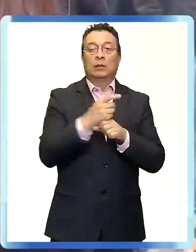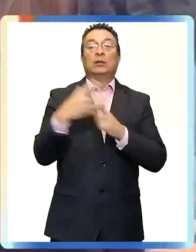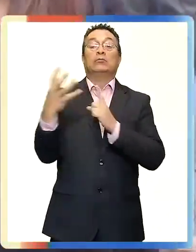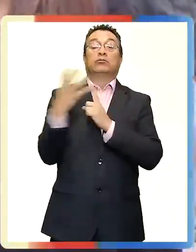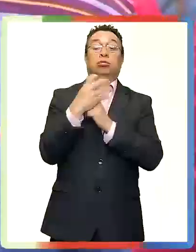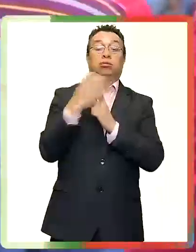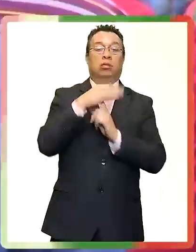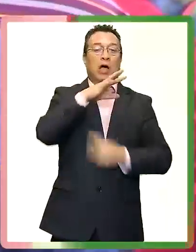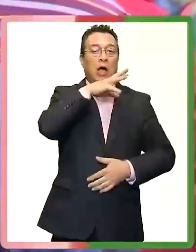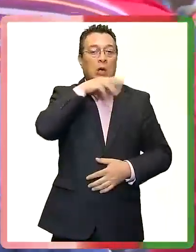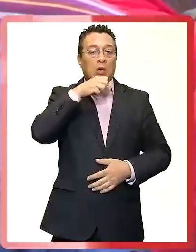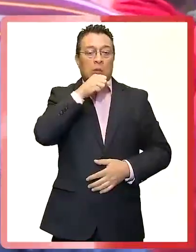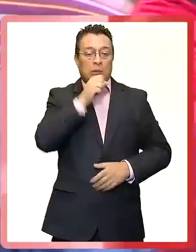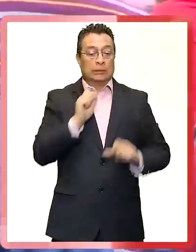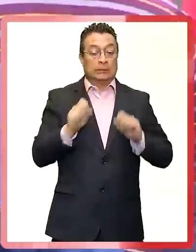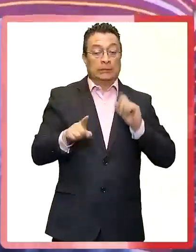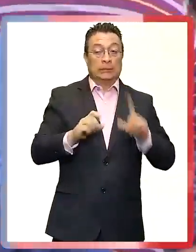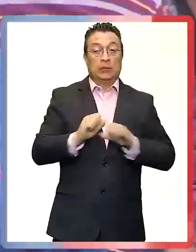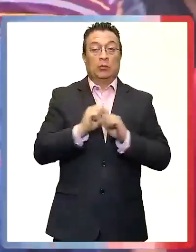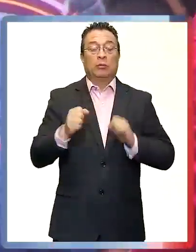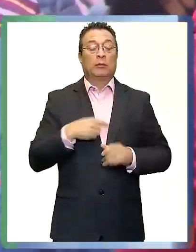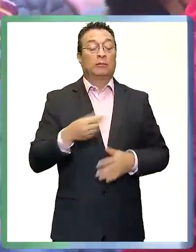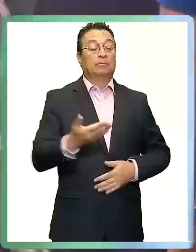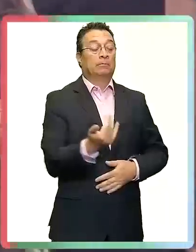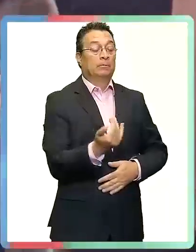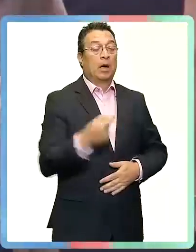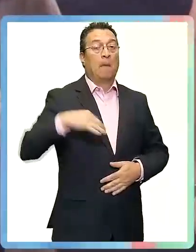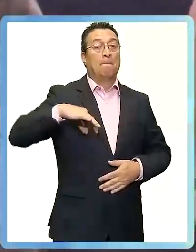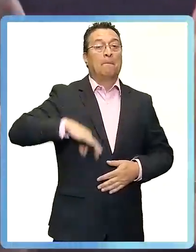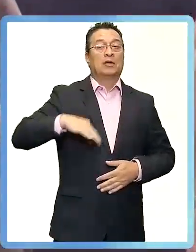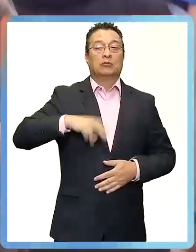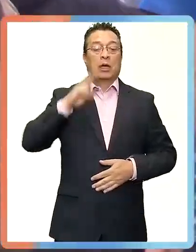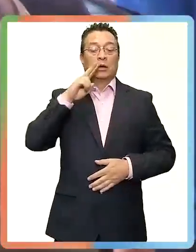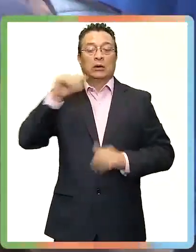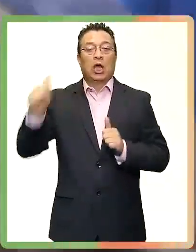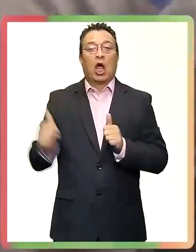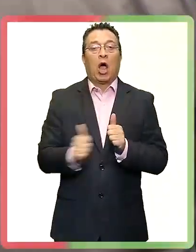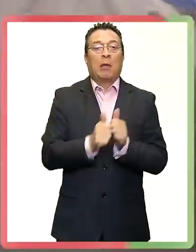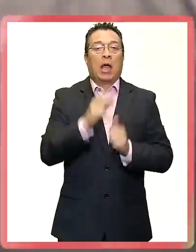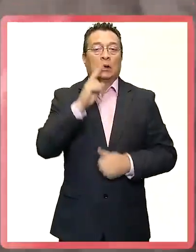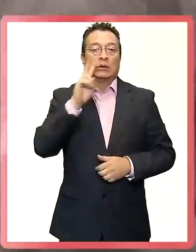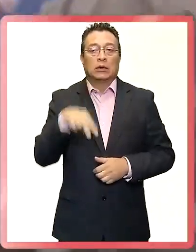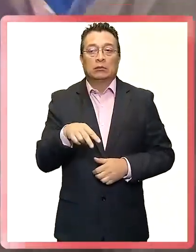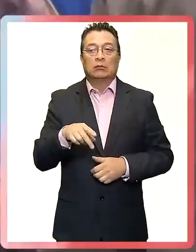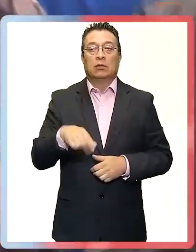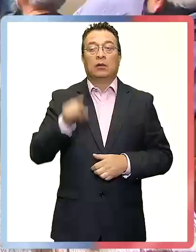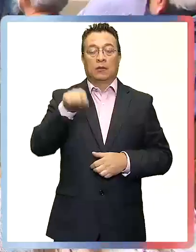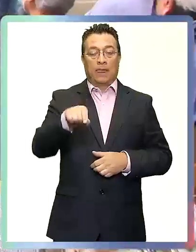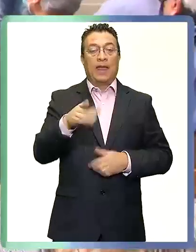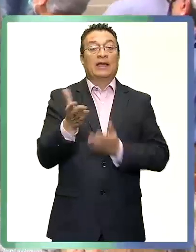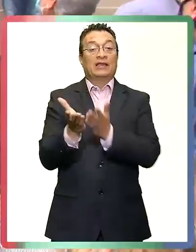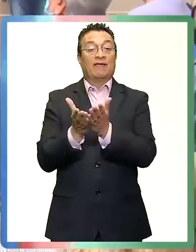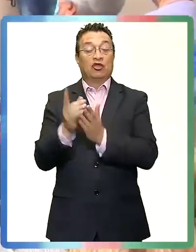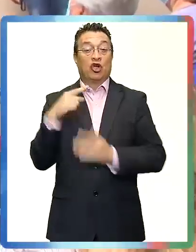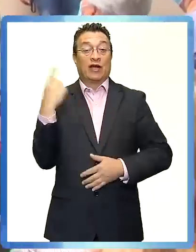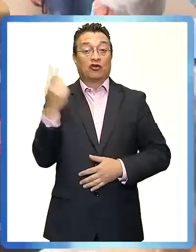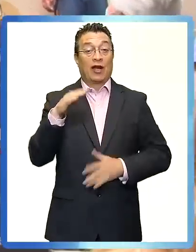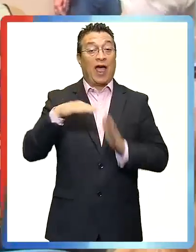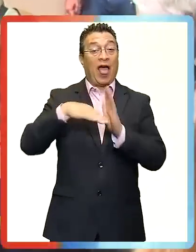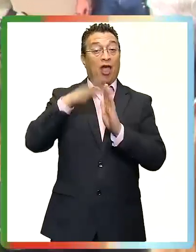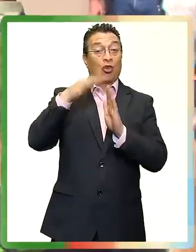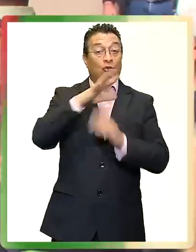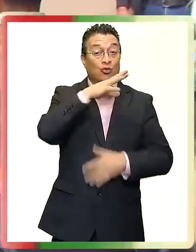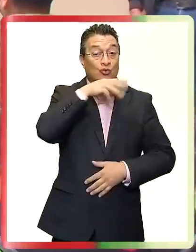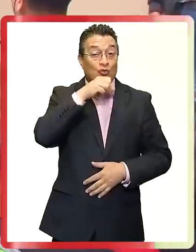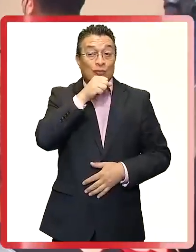delincuentes, sus víctimas, adultos mayores indefensos, quienes recién cobran sus pensiones y andan sin compañía. El Servicio Nacional